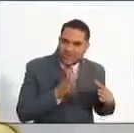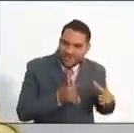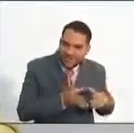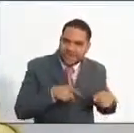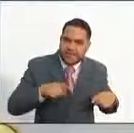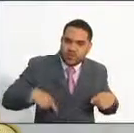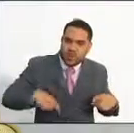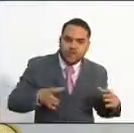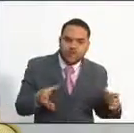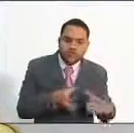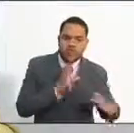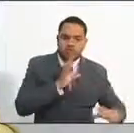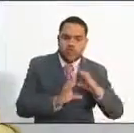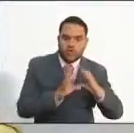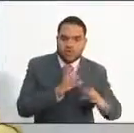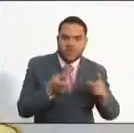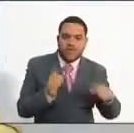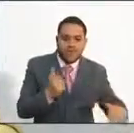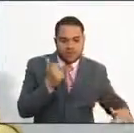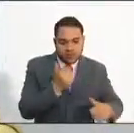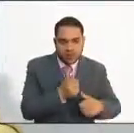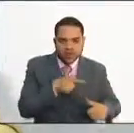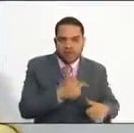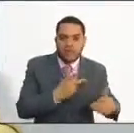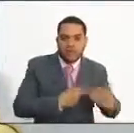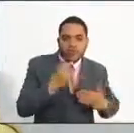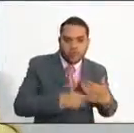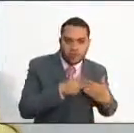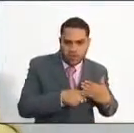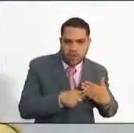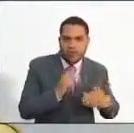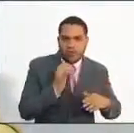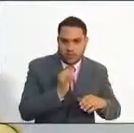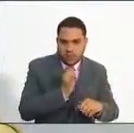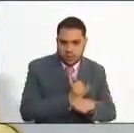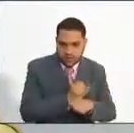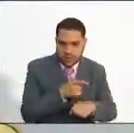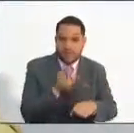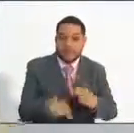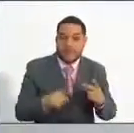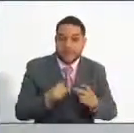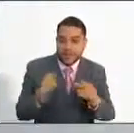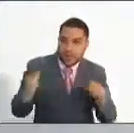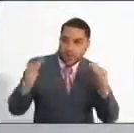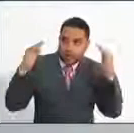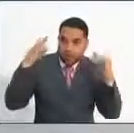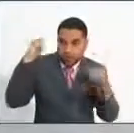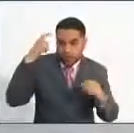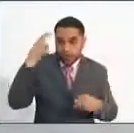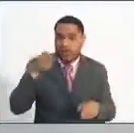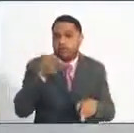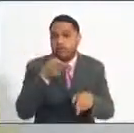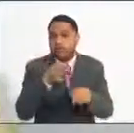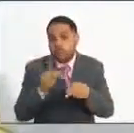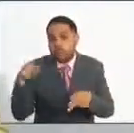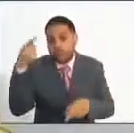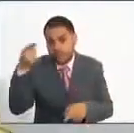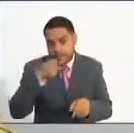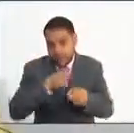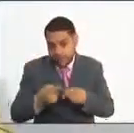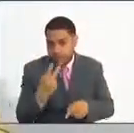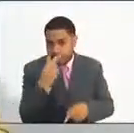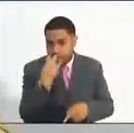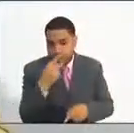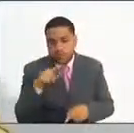de Comunicaciones, la Subdirección de Proyección Institucional y la Subdirección de Alto Gobierno. Tenemos una cita, nos vemos la próxima semana